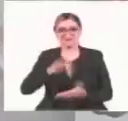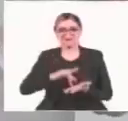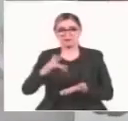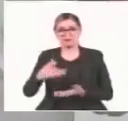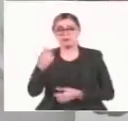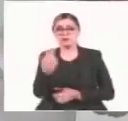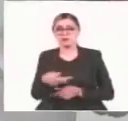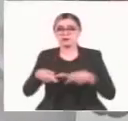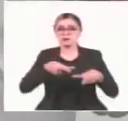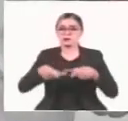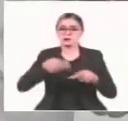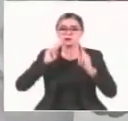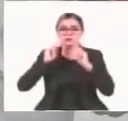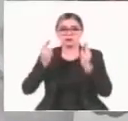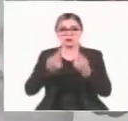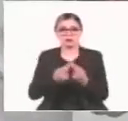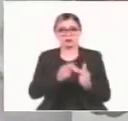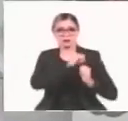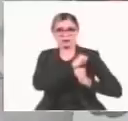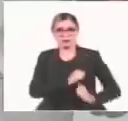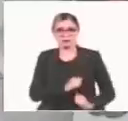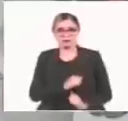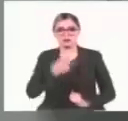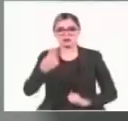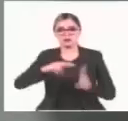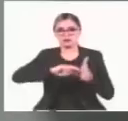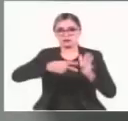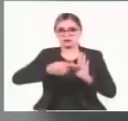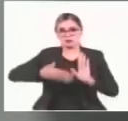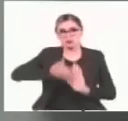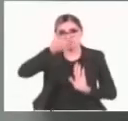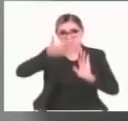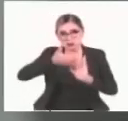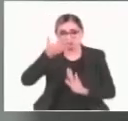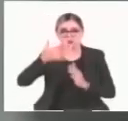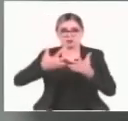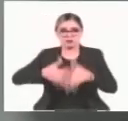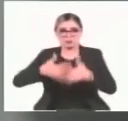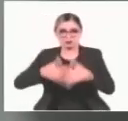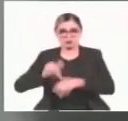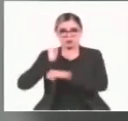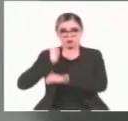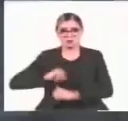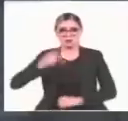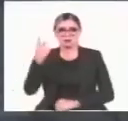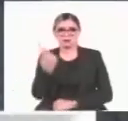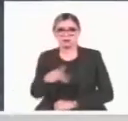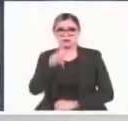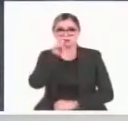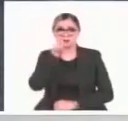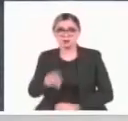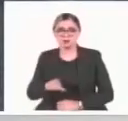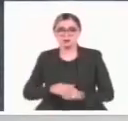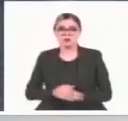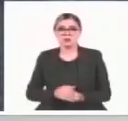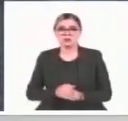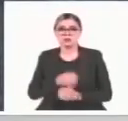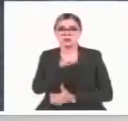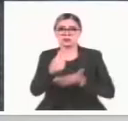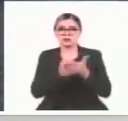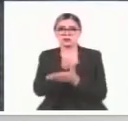Navarro, durante una reunión que sostuvo con los integrantes de la Cámara Mexicana de la Industria de la Construcción Delegación Jalisco. Guadalajara